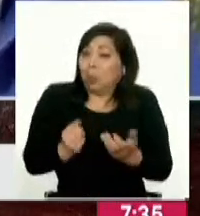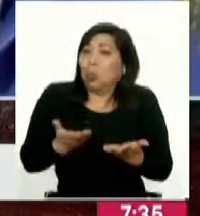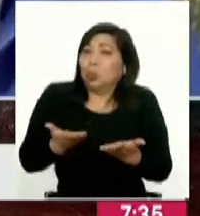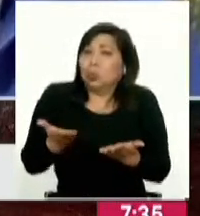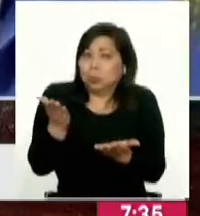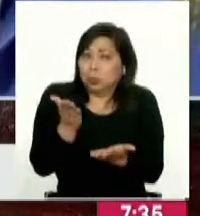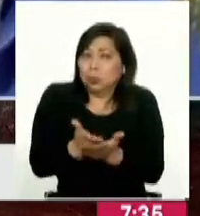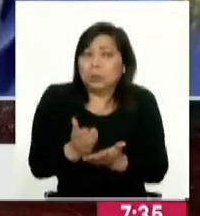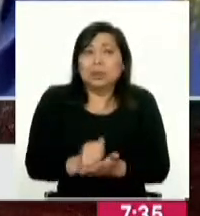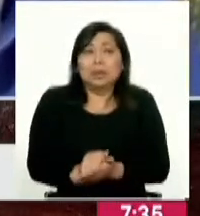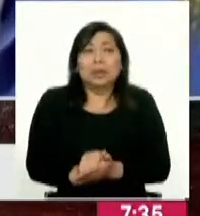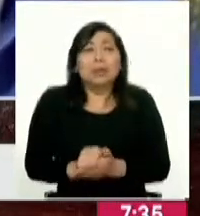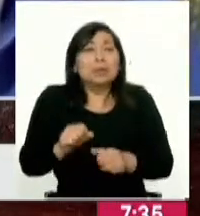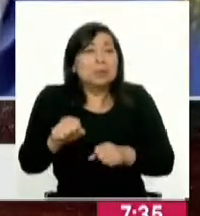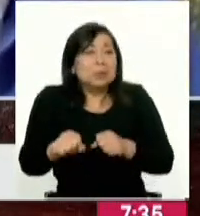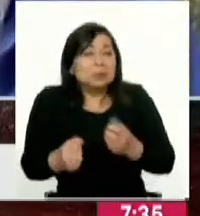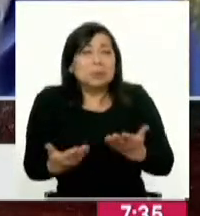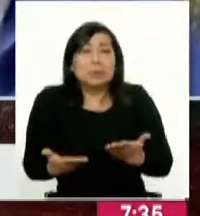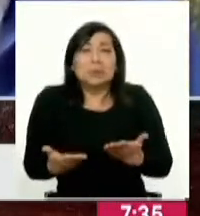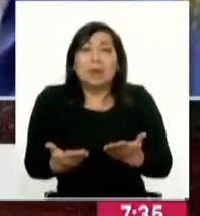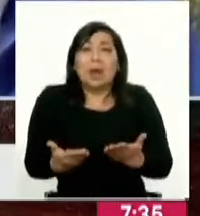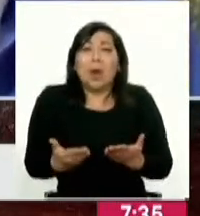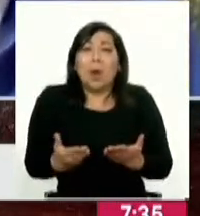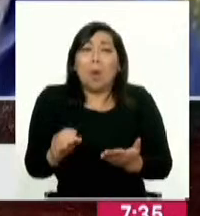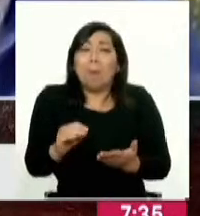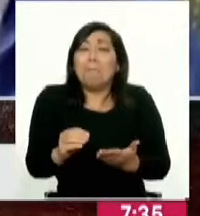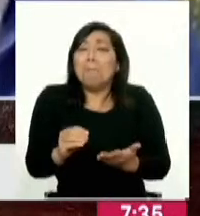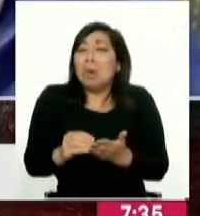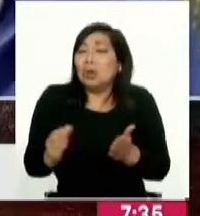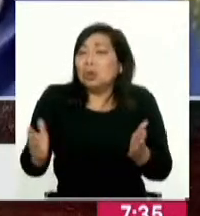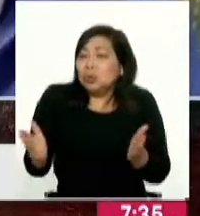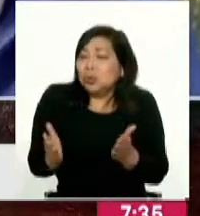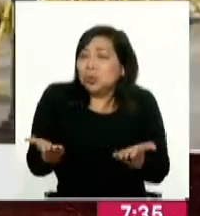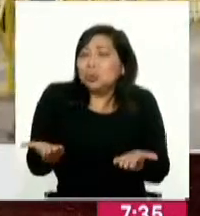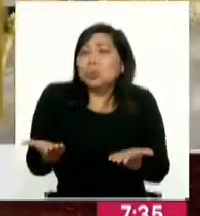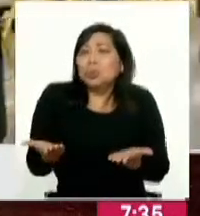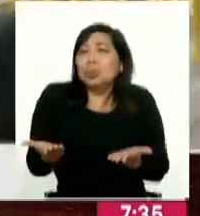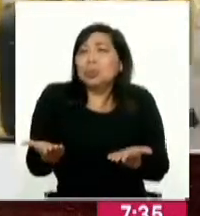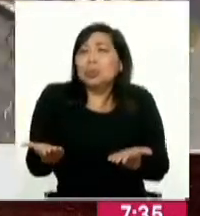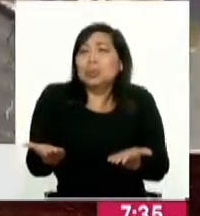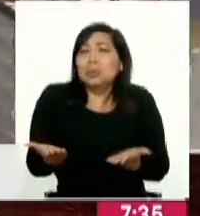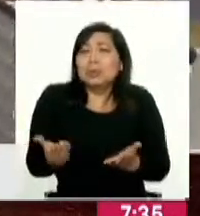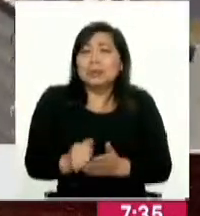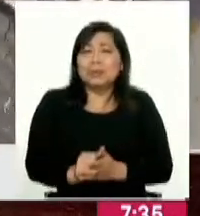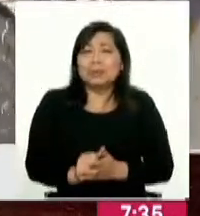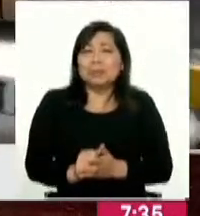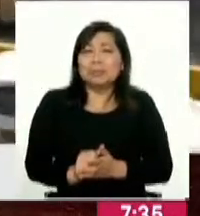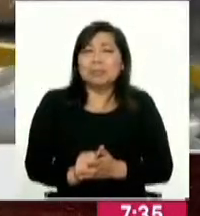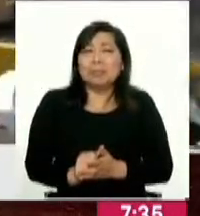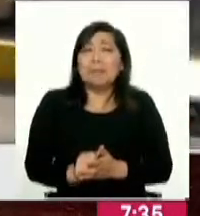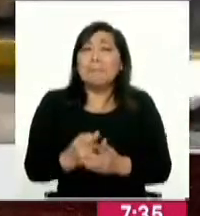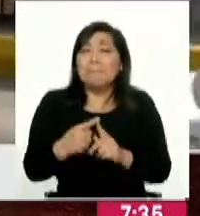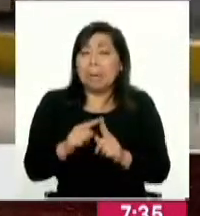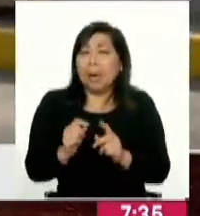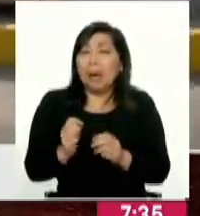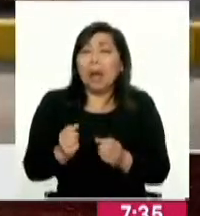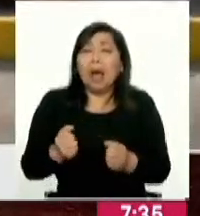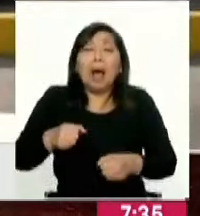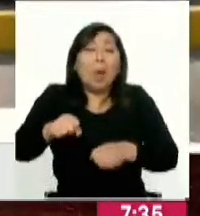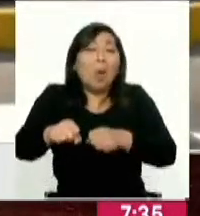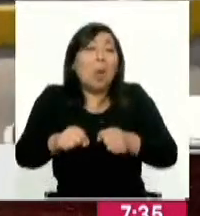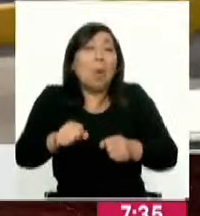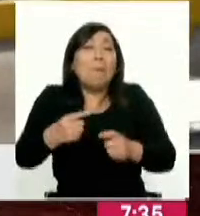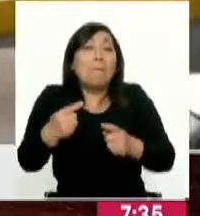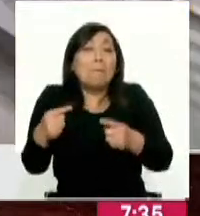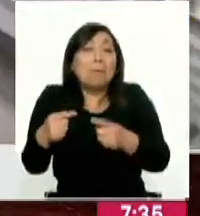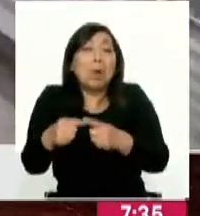seguramente en nuestra bicicleta, en algún sistema más pequeño o más ecológico para trasladarnos a